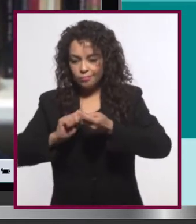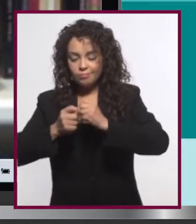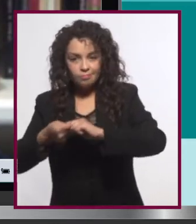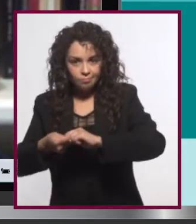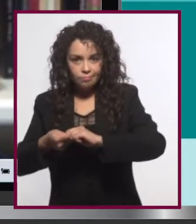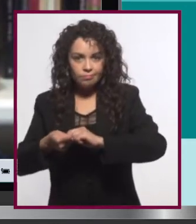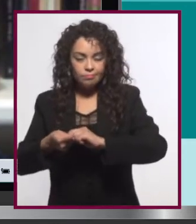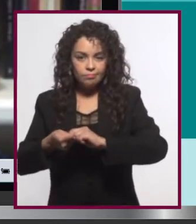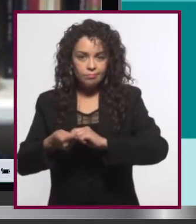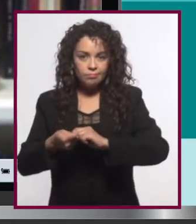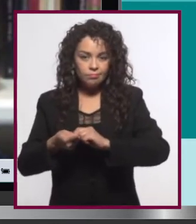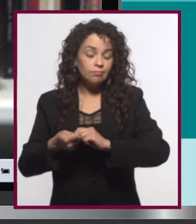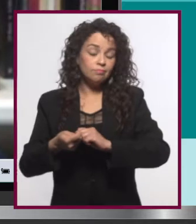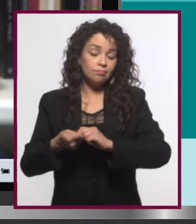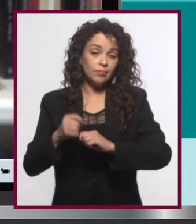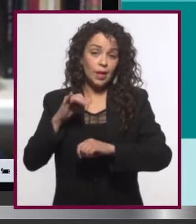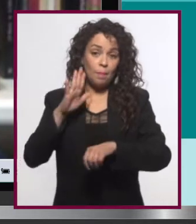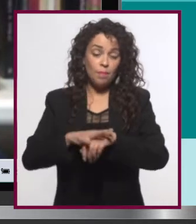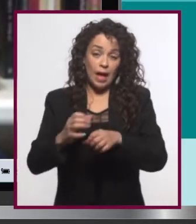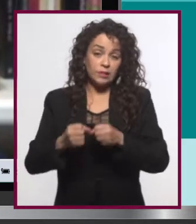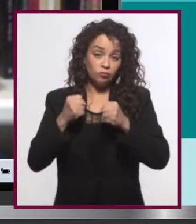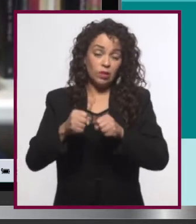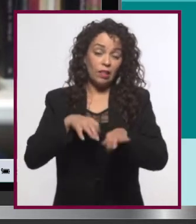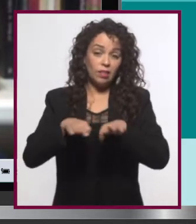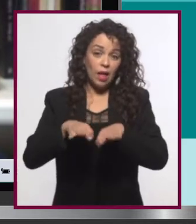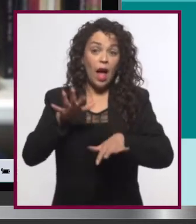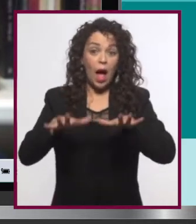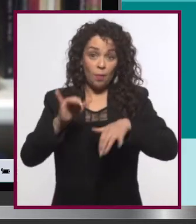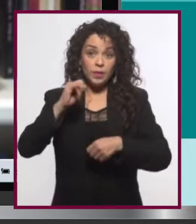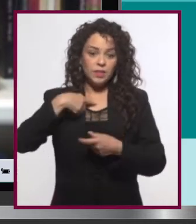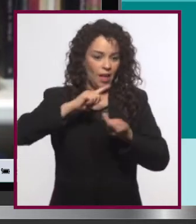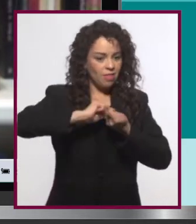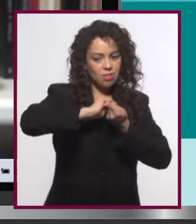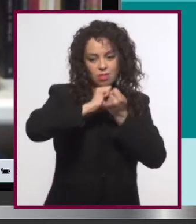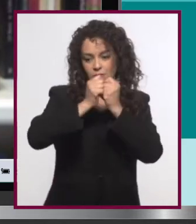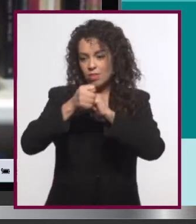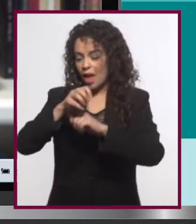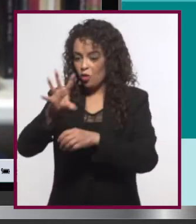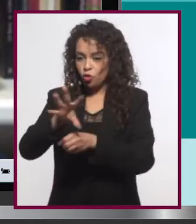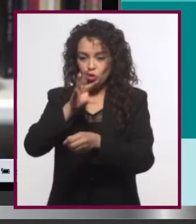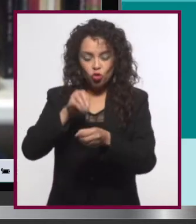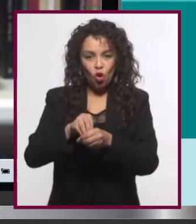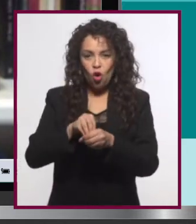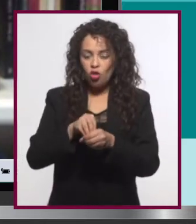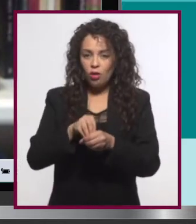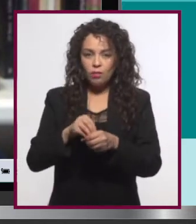traduzca si es un poquito más intensivo el trabajo. A veces sí traduzco los cuentos de cero.